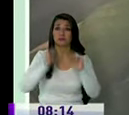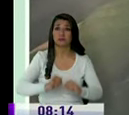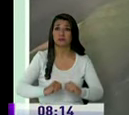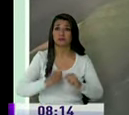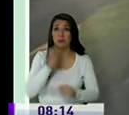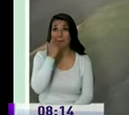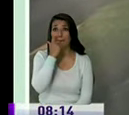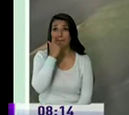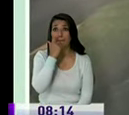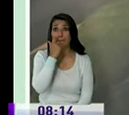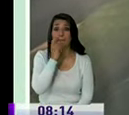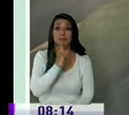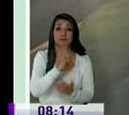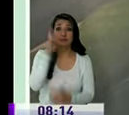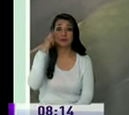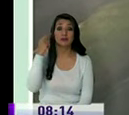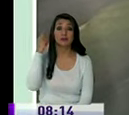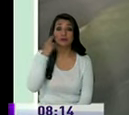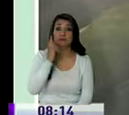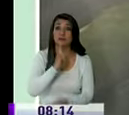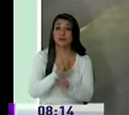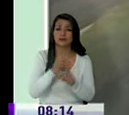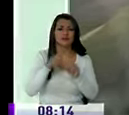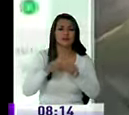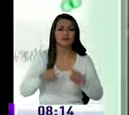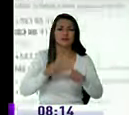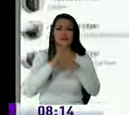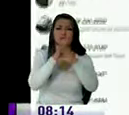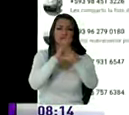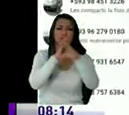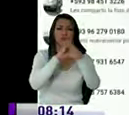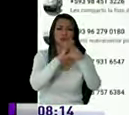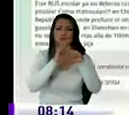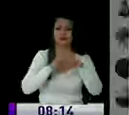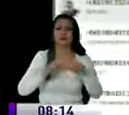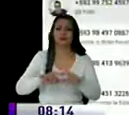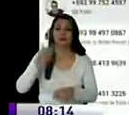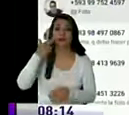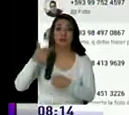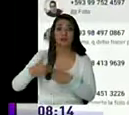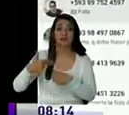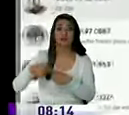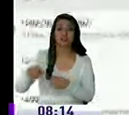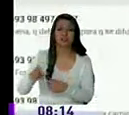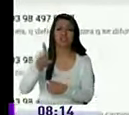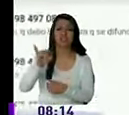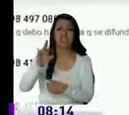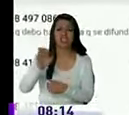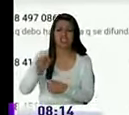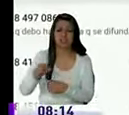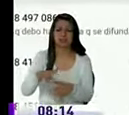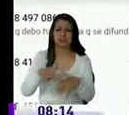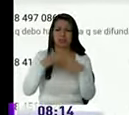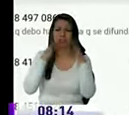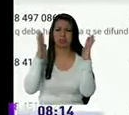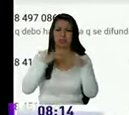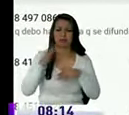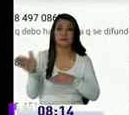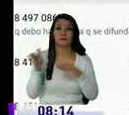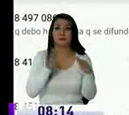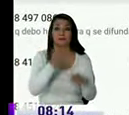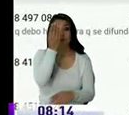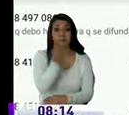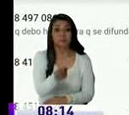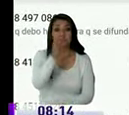y tiene toda la razón hay muchos de estas unidades la diésel que tienen problemas que son graves buenos días señores